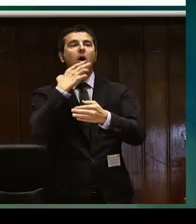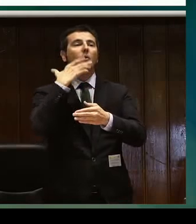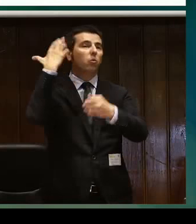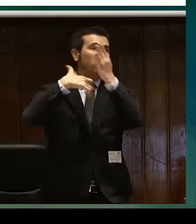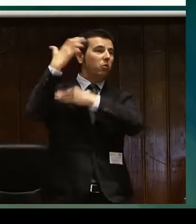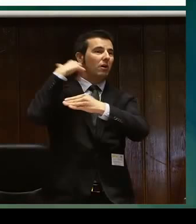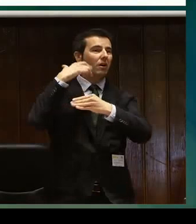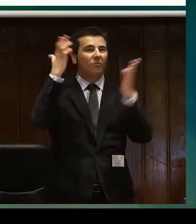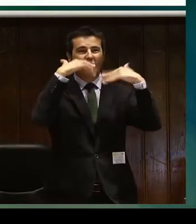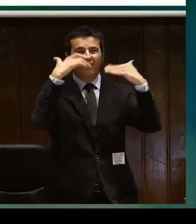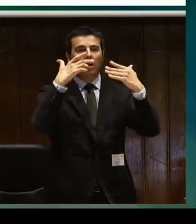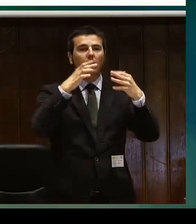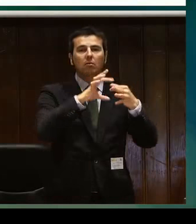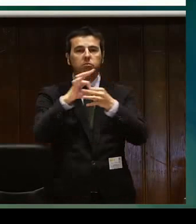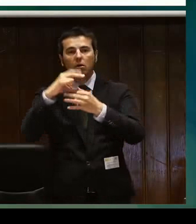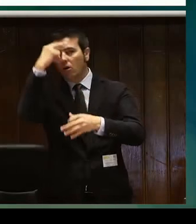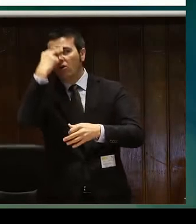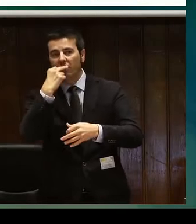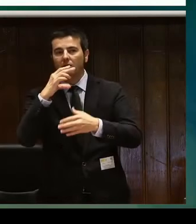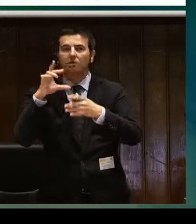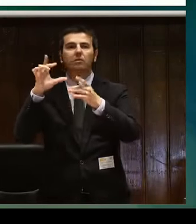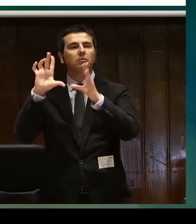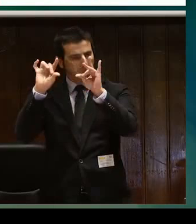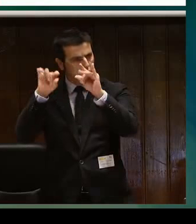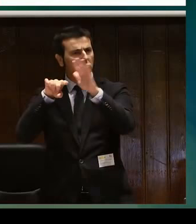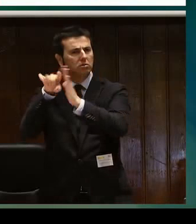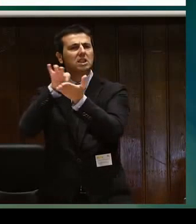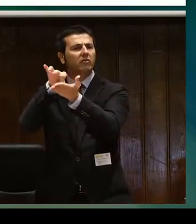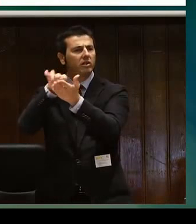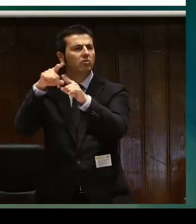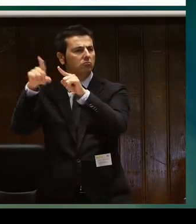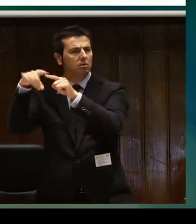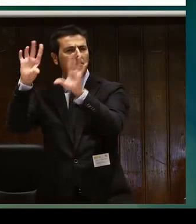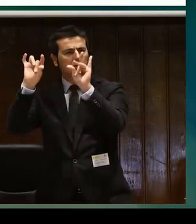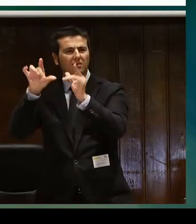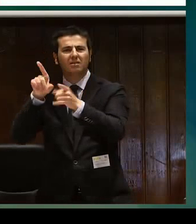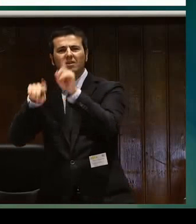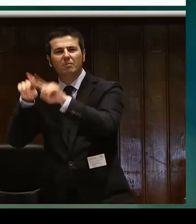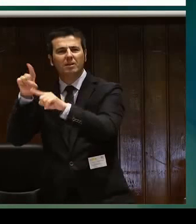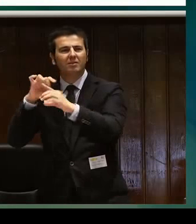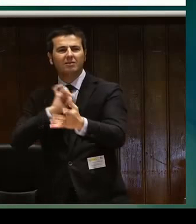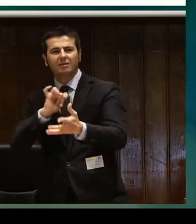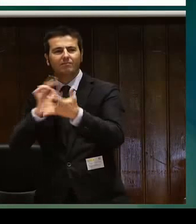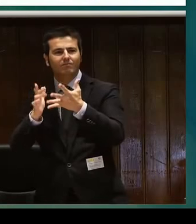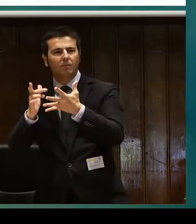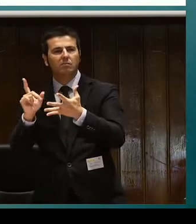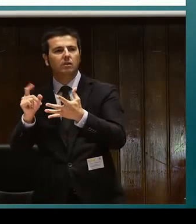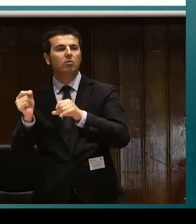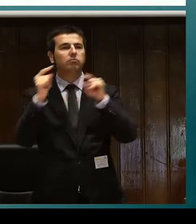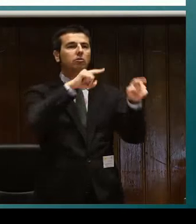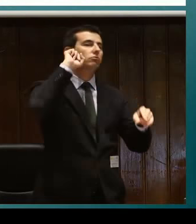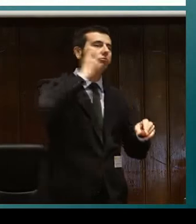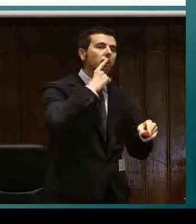importante para las personas sordociegas. Anteriormente estos servicios sí que los